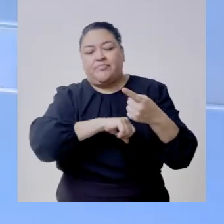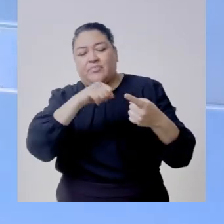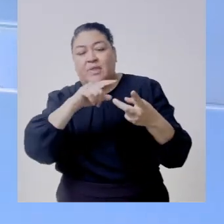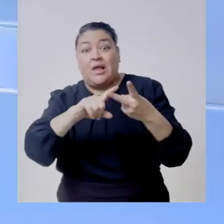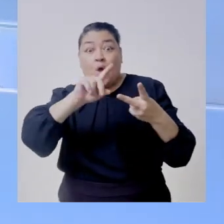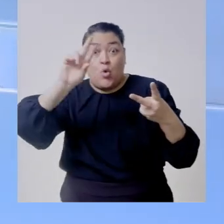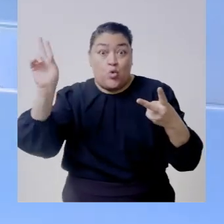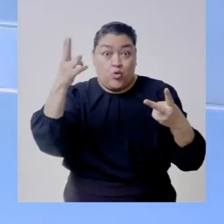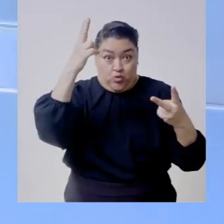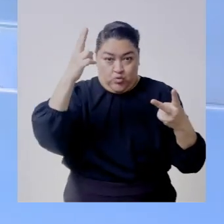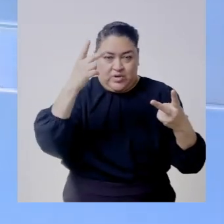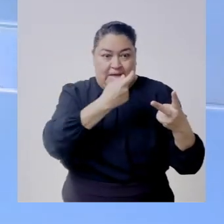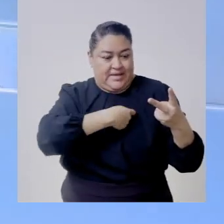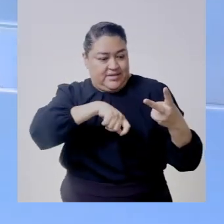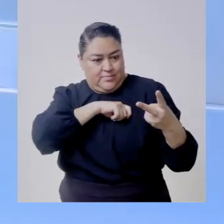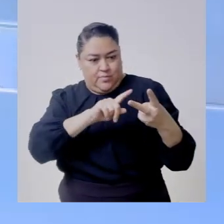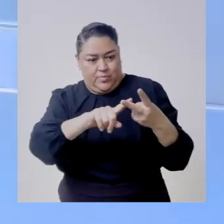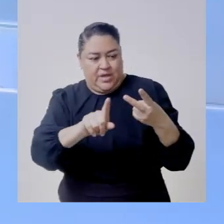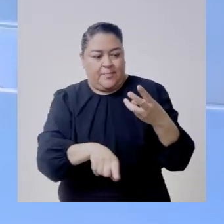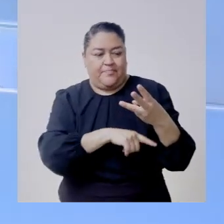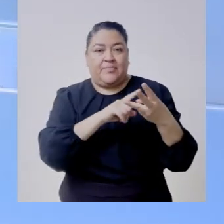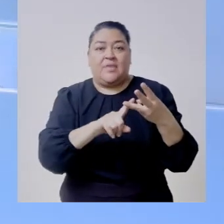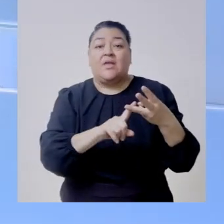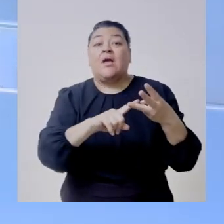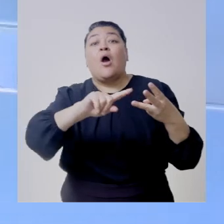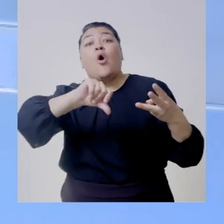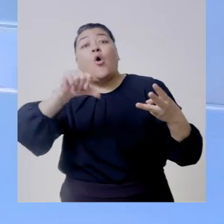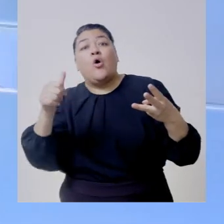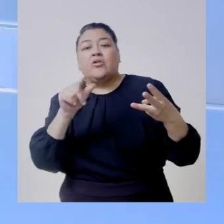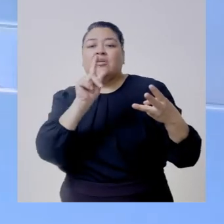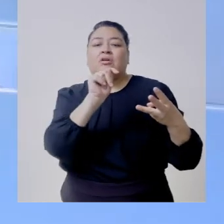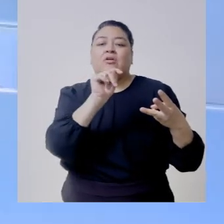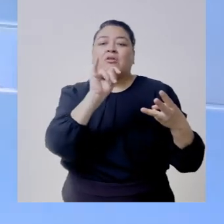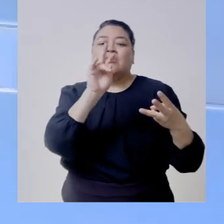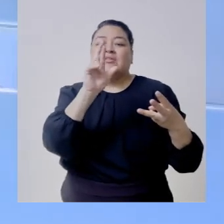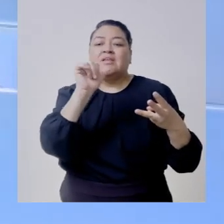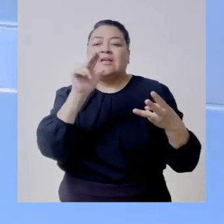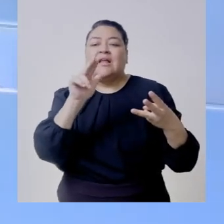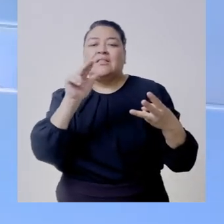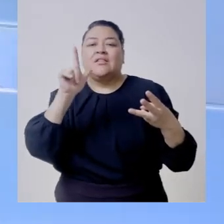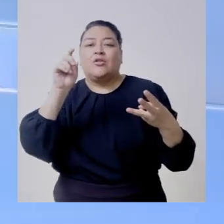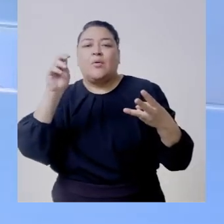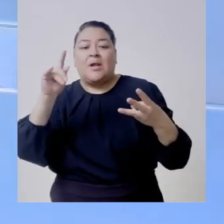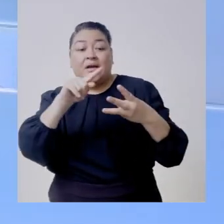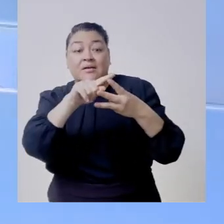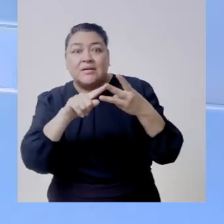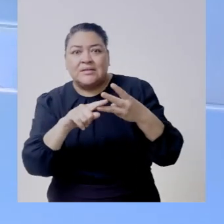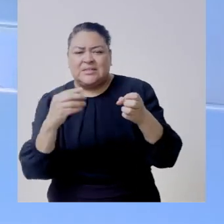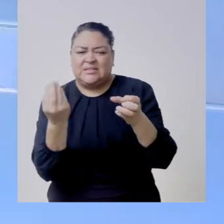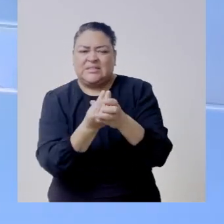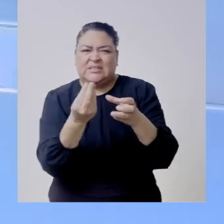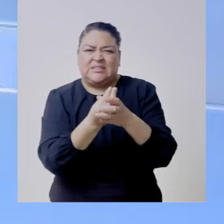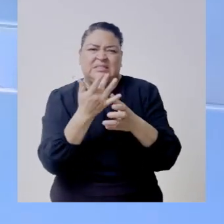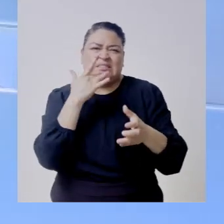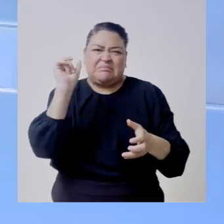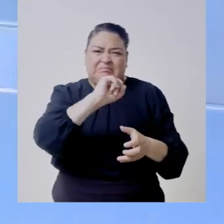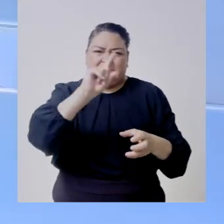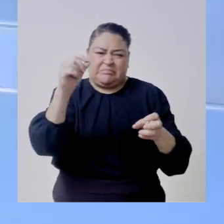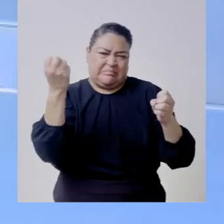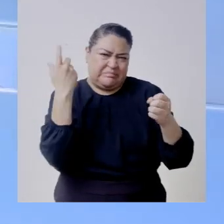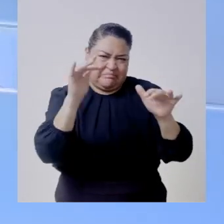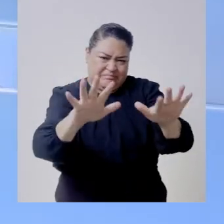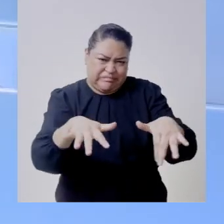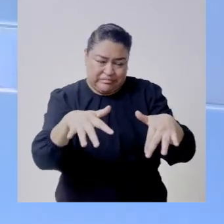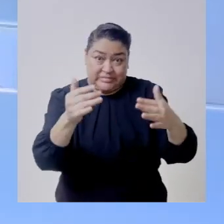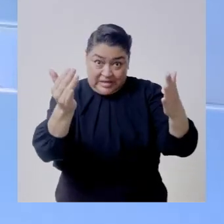otra con la universidad de castilla la mancha y otra con tirando blanco méxico esas tres masterclass son importantes